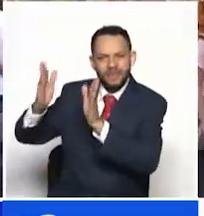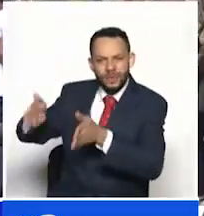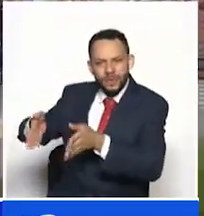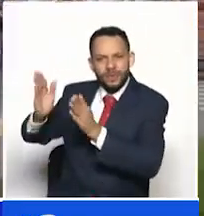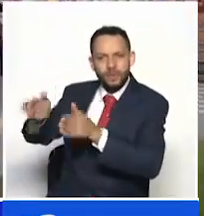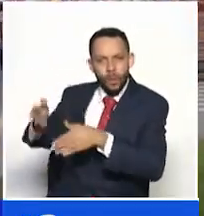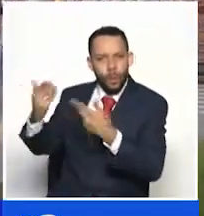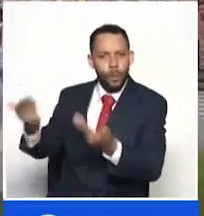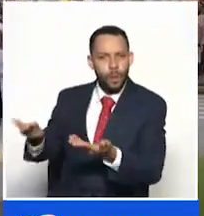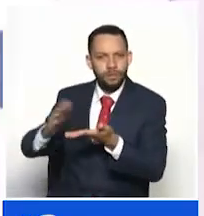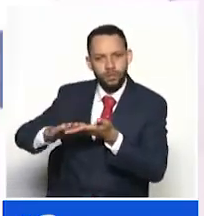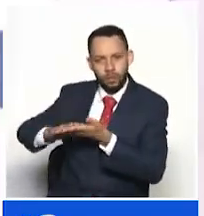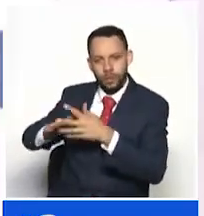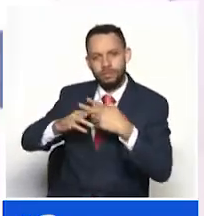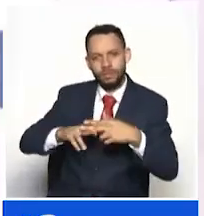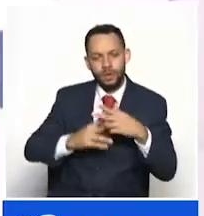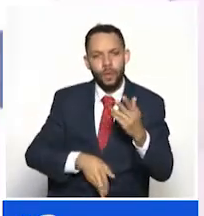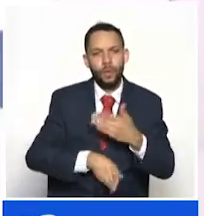continuarán.